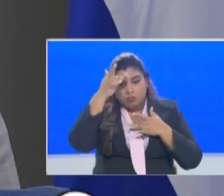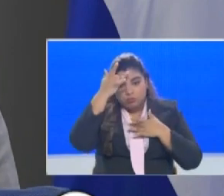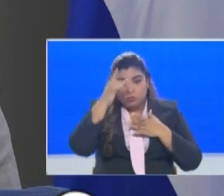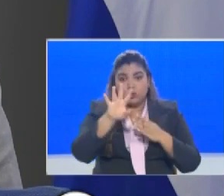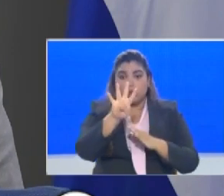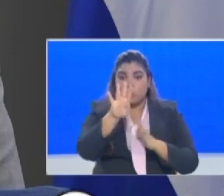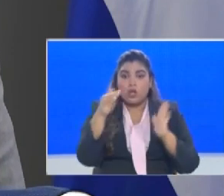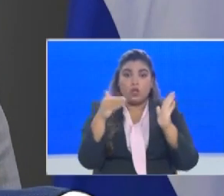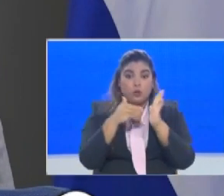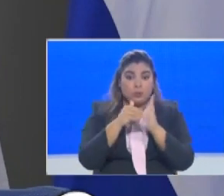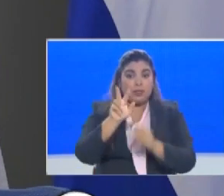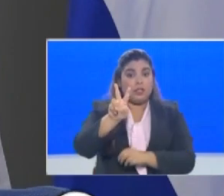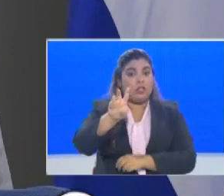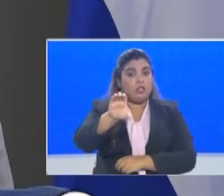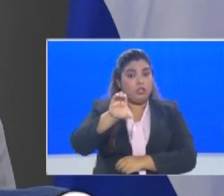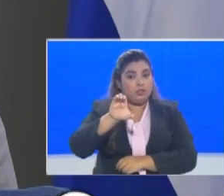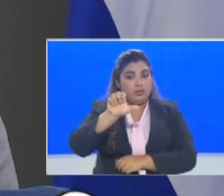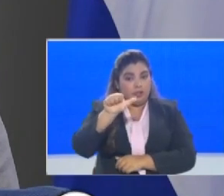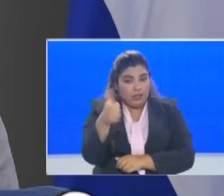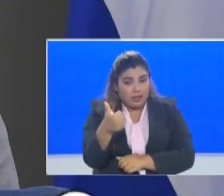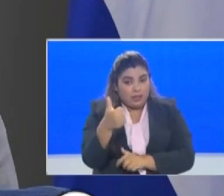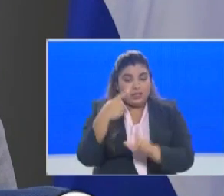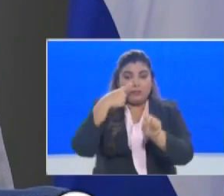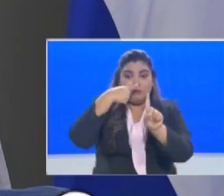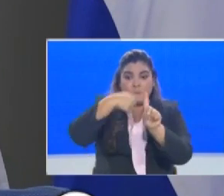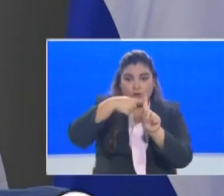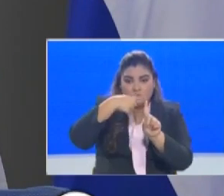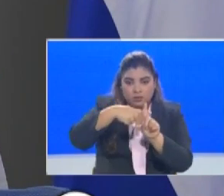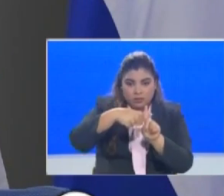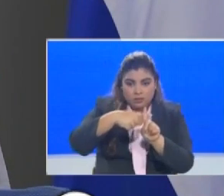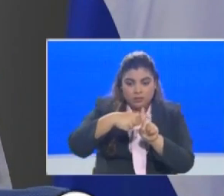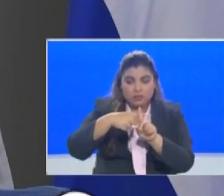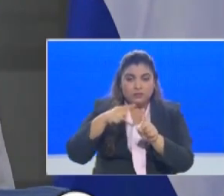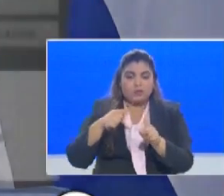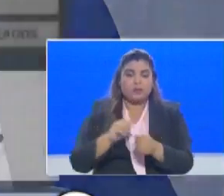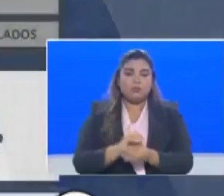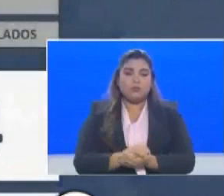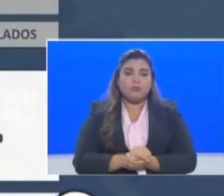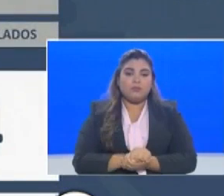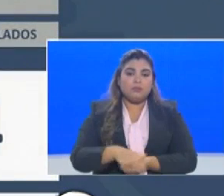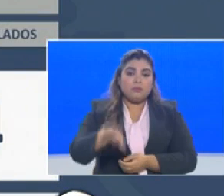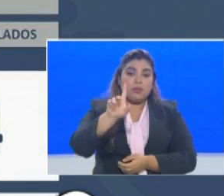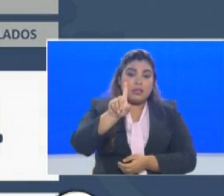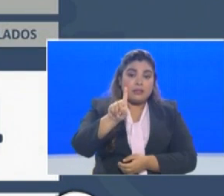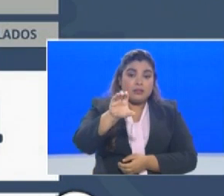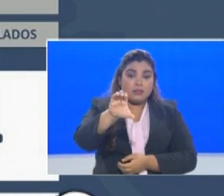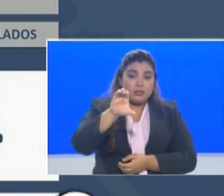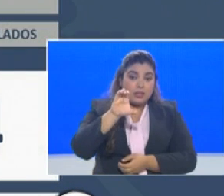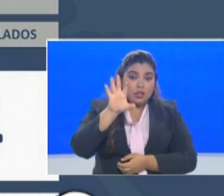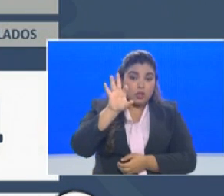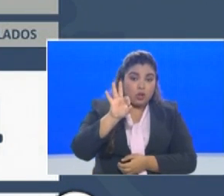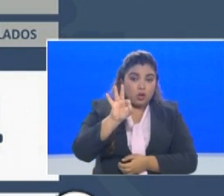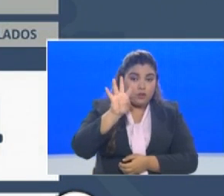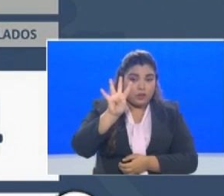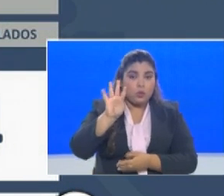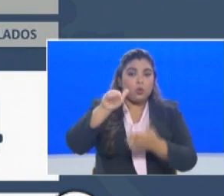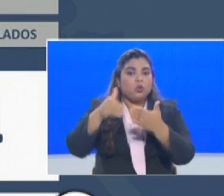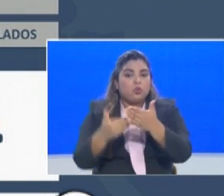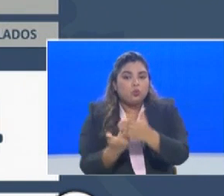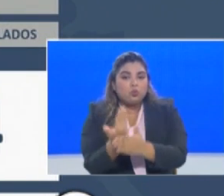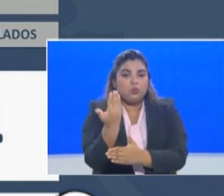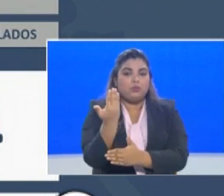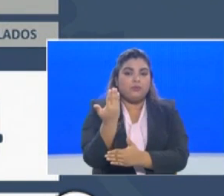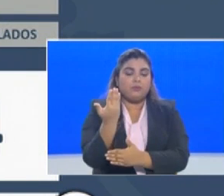.210 casos acumulados, 194 nuevos casos.